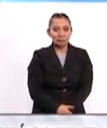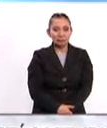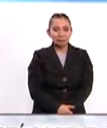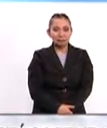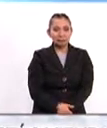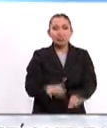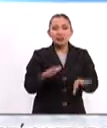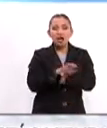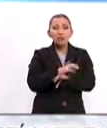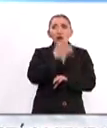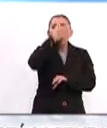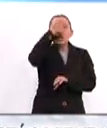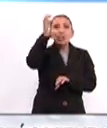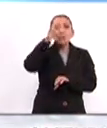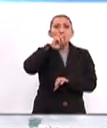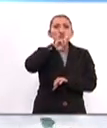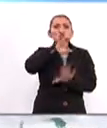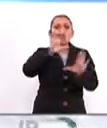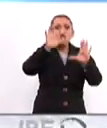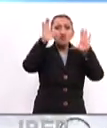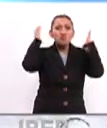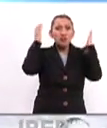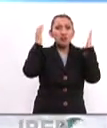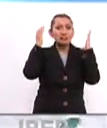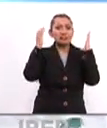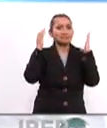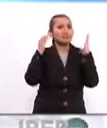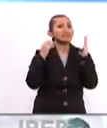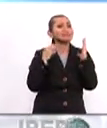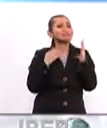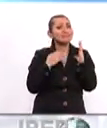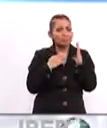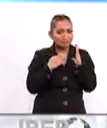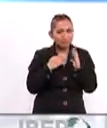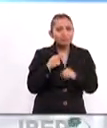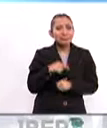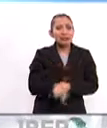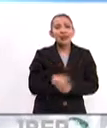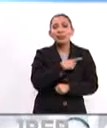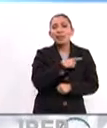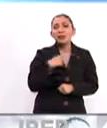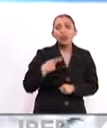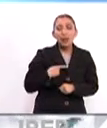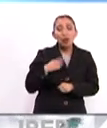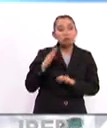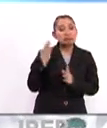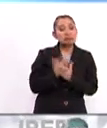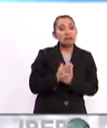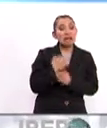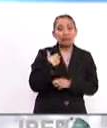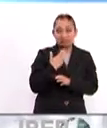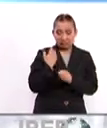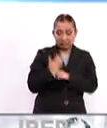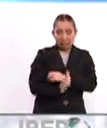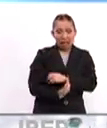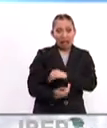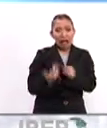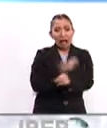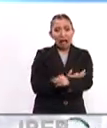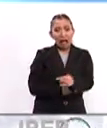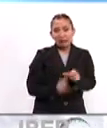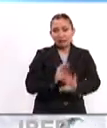El cambio climático va más rápido de lo que somos y debemos detenerlo antes de que sea demasiado tarde